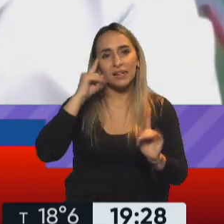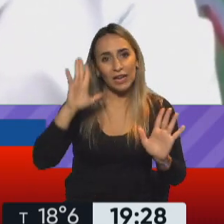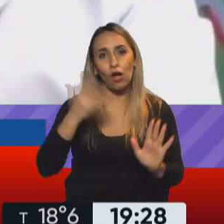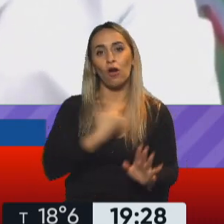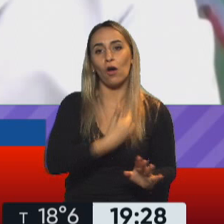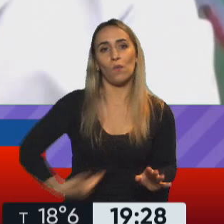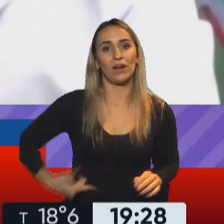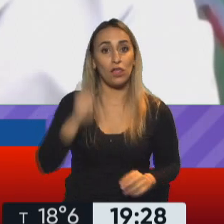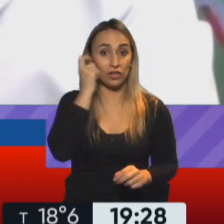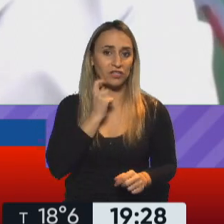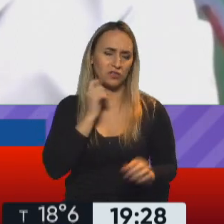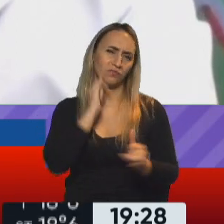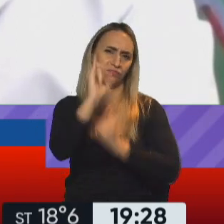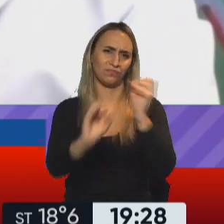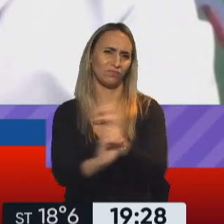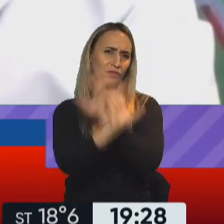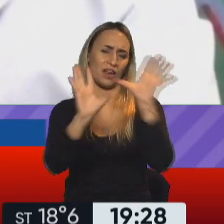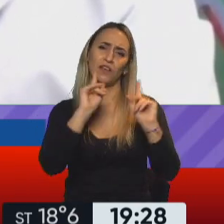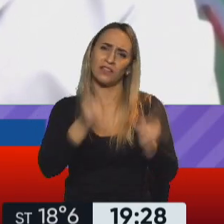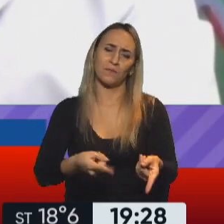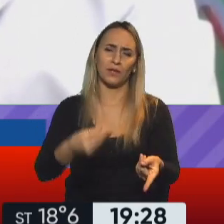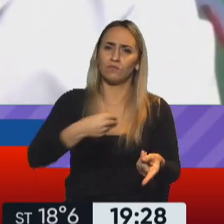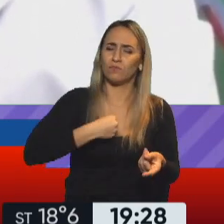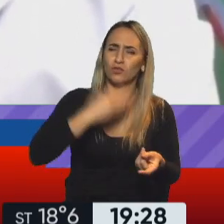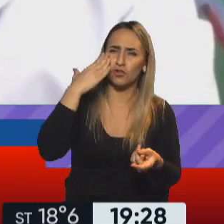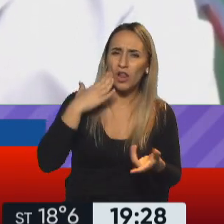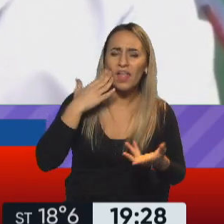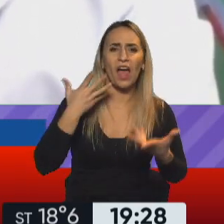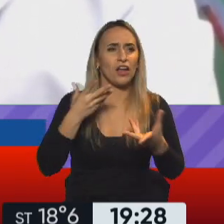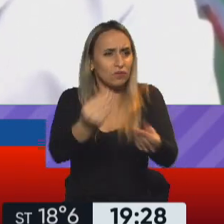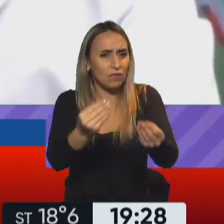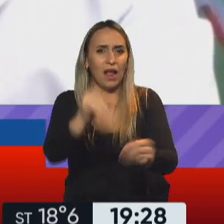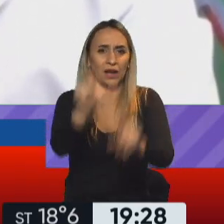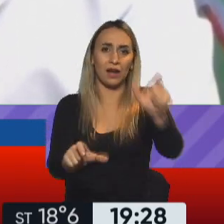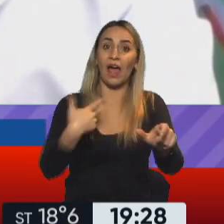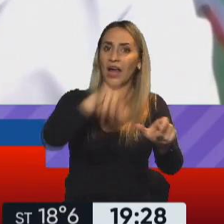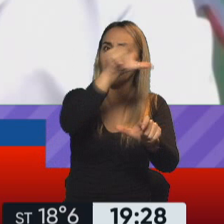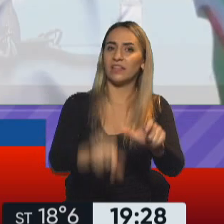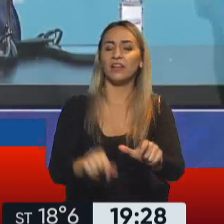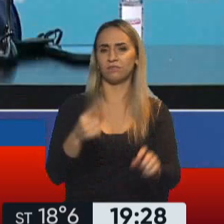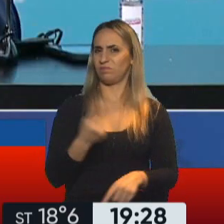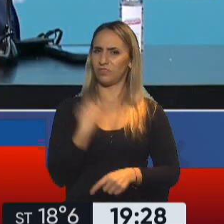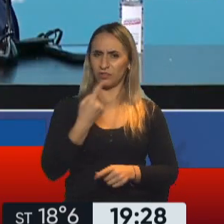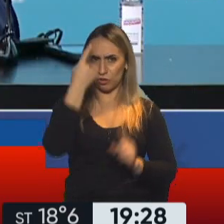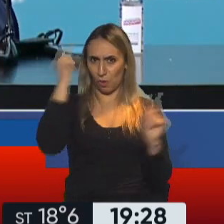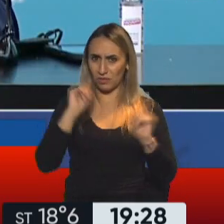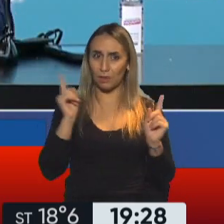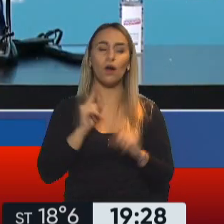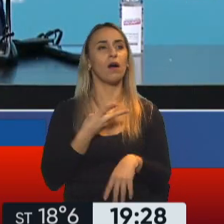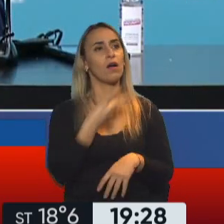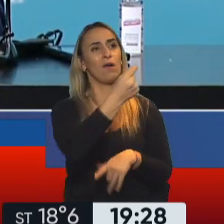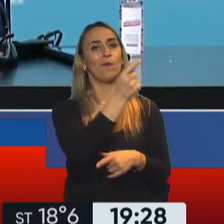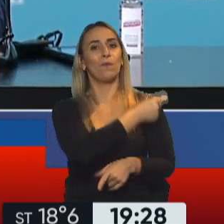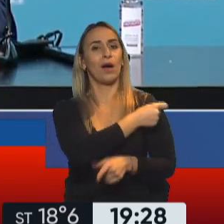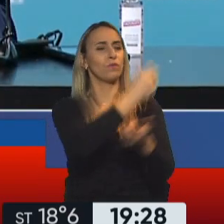ha sido muy claro, muy solidario, respecto del resto de los argentinos. En ningún momento pasó por nuestra cabeza comprar solamente